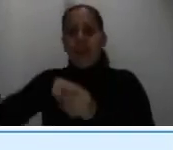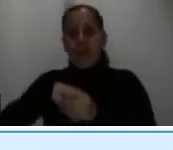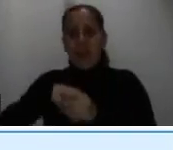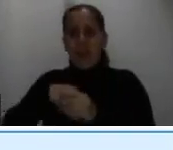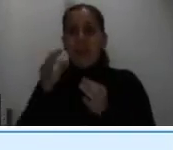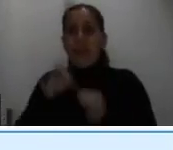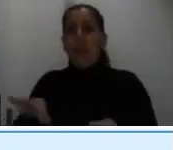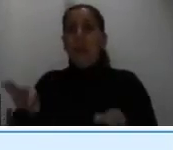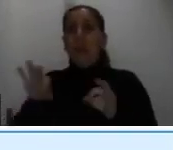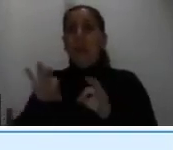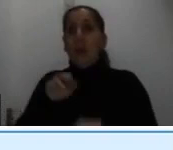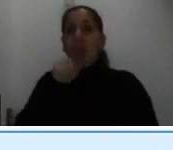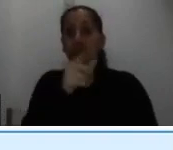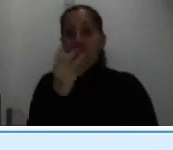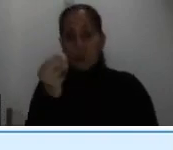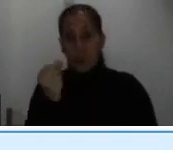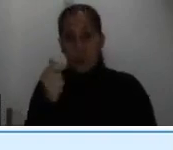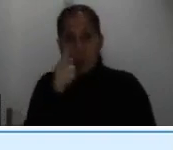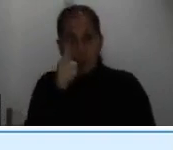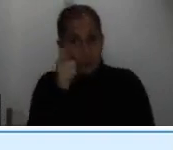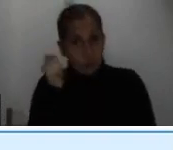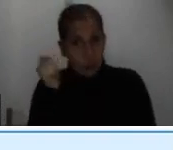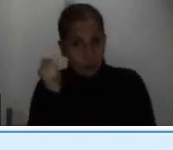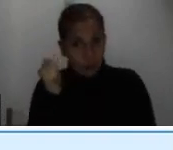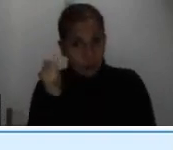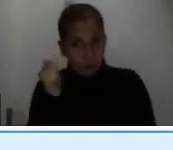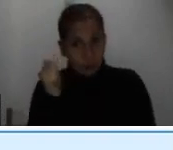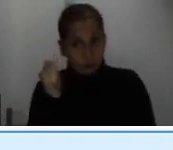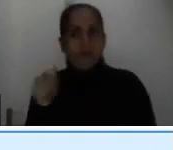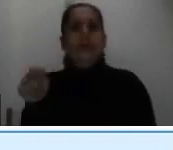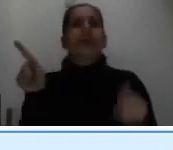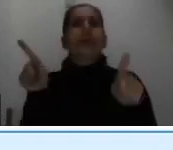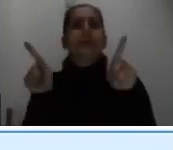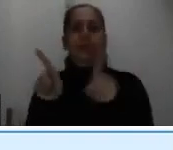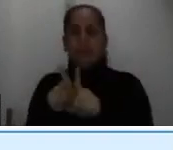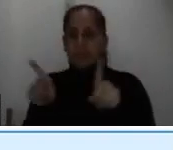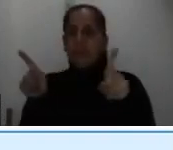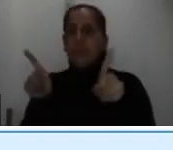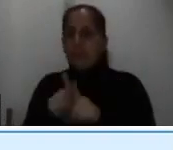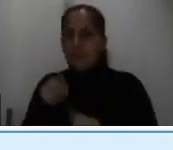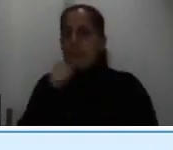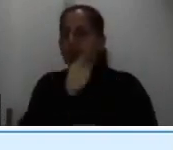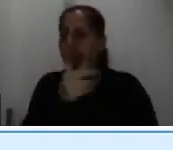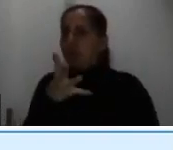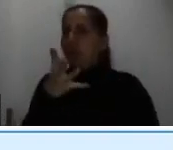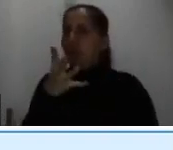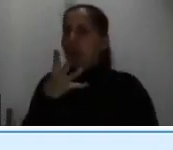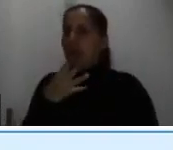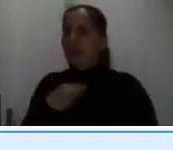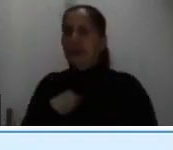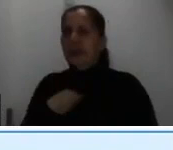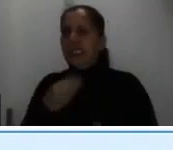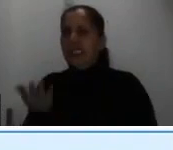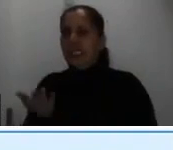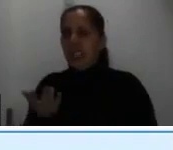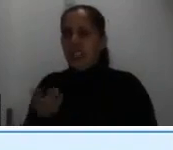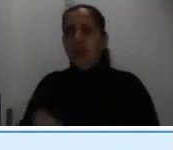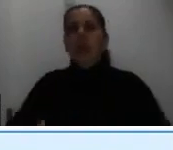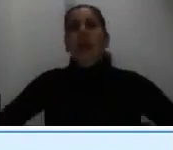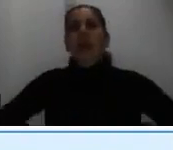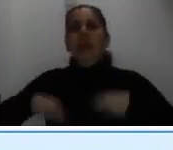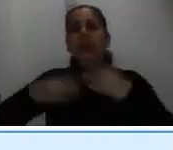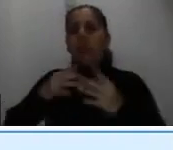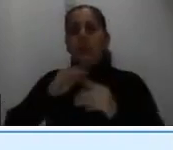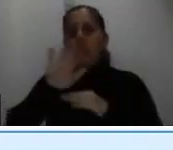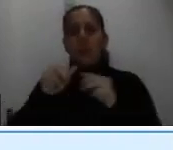es mensual y además nos va a decir el gasto que hay para todo